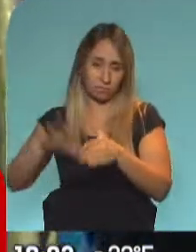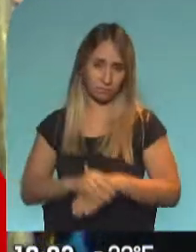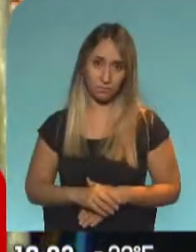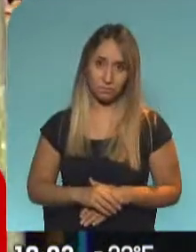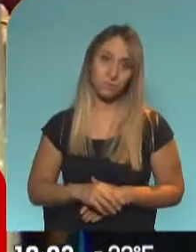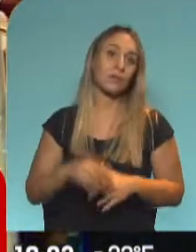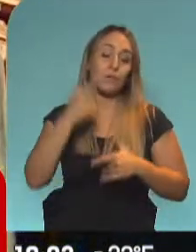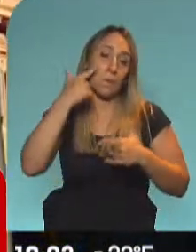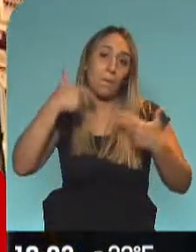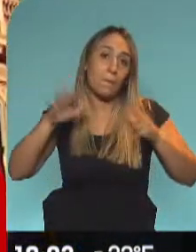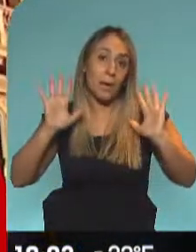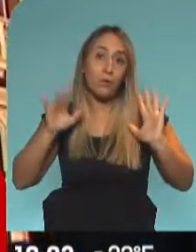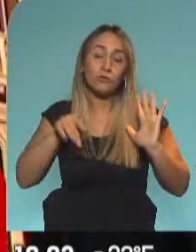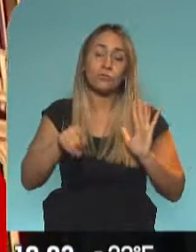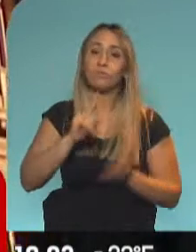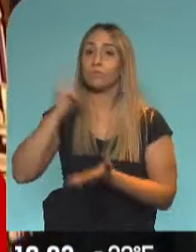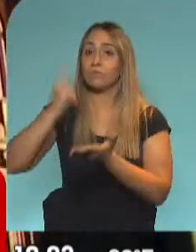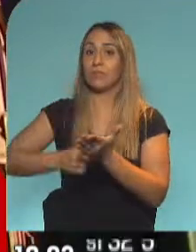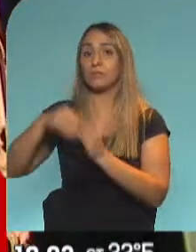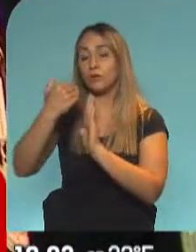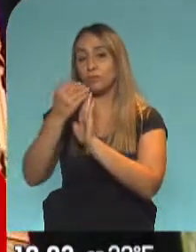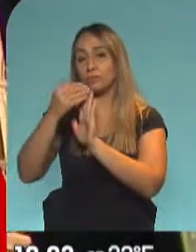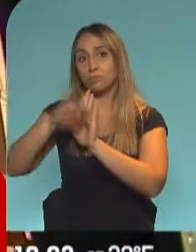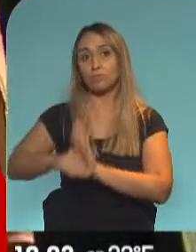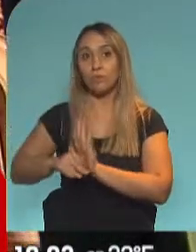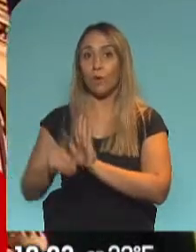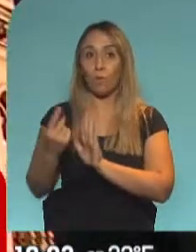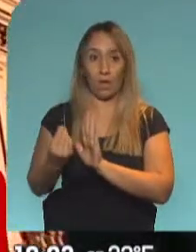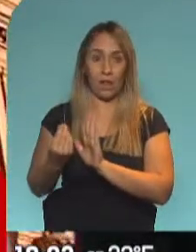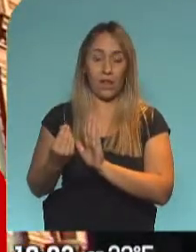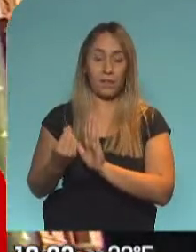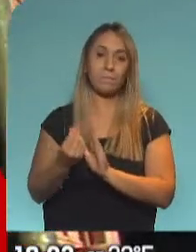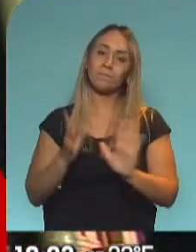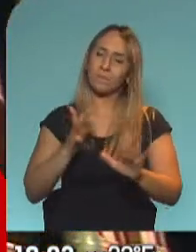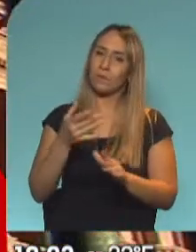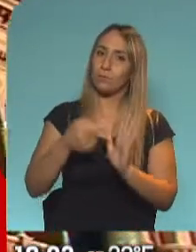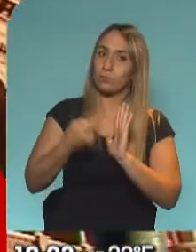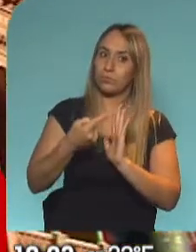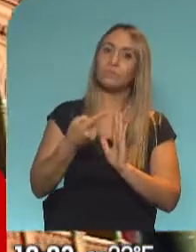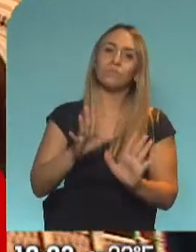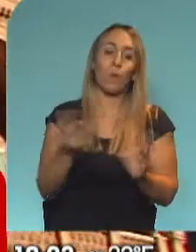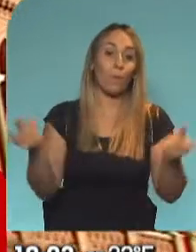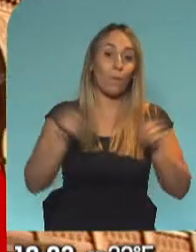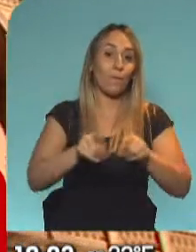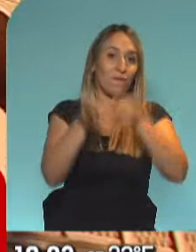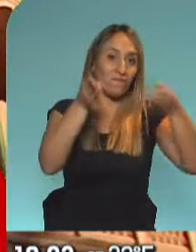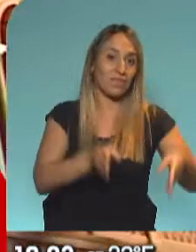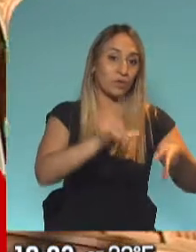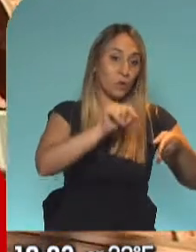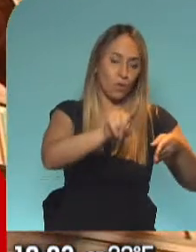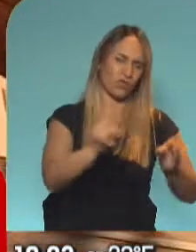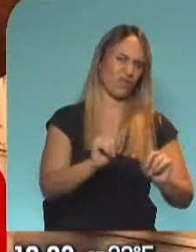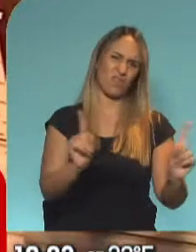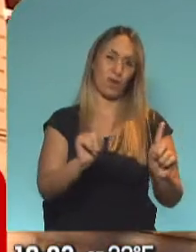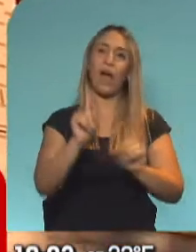finalmente, cuál es la decisión que se van a tomar. Si no se va a volver por ahora a la fase 1, como algunos gobernadores